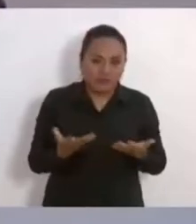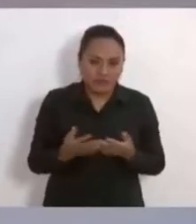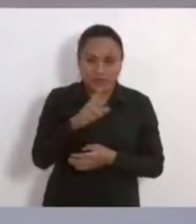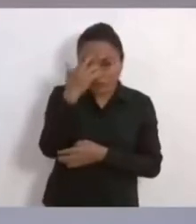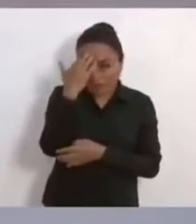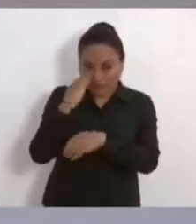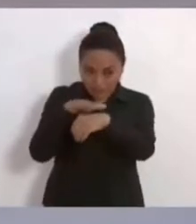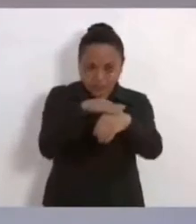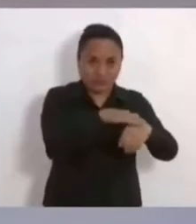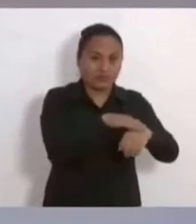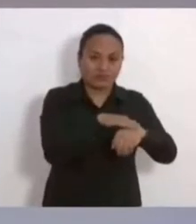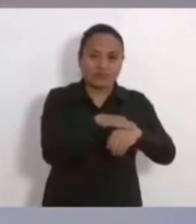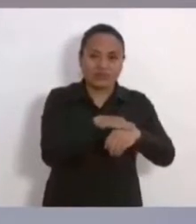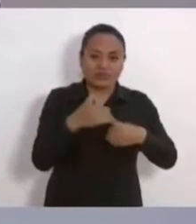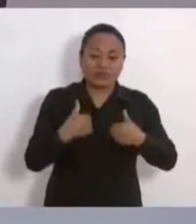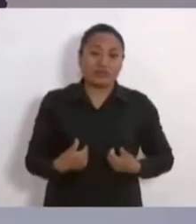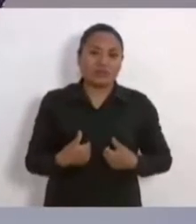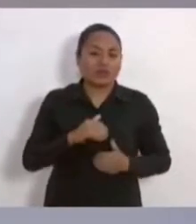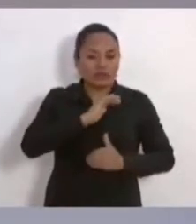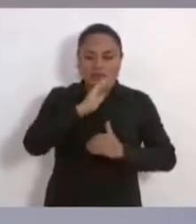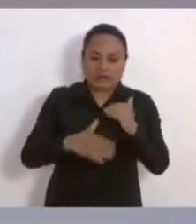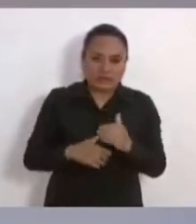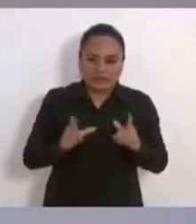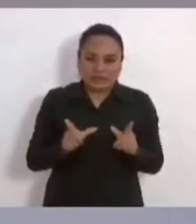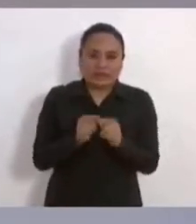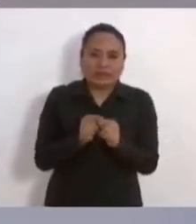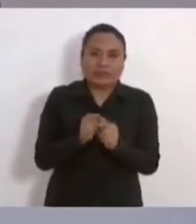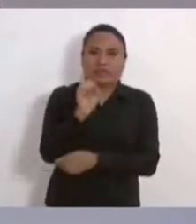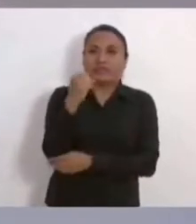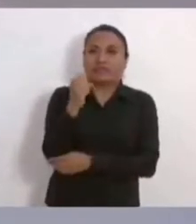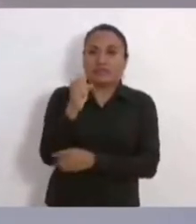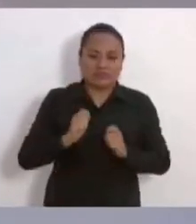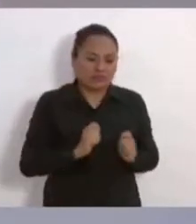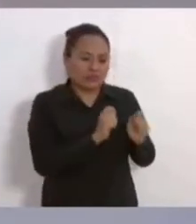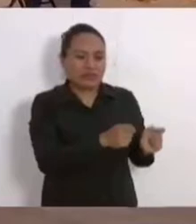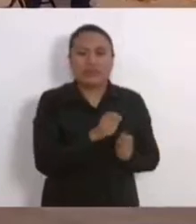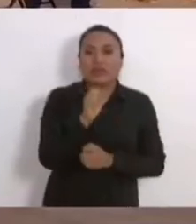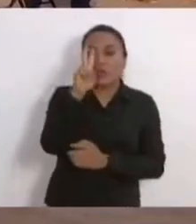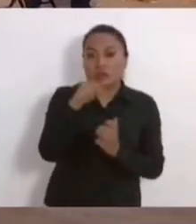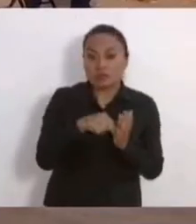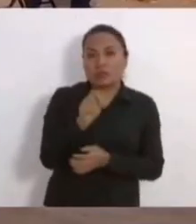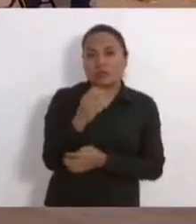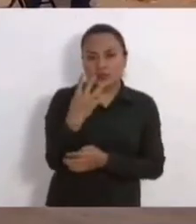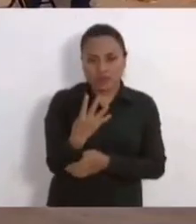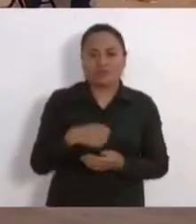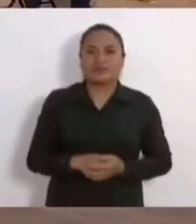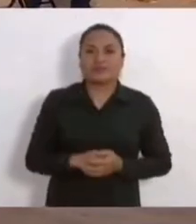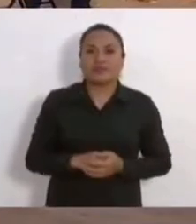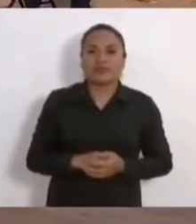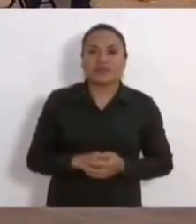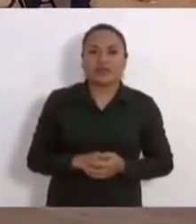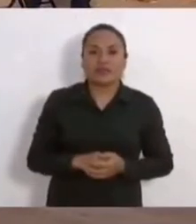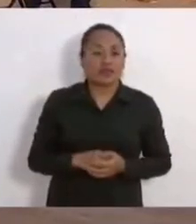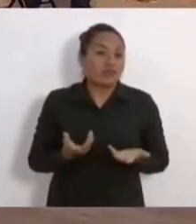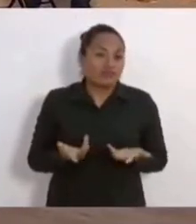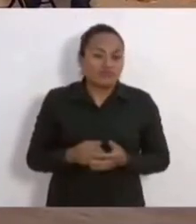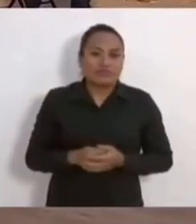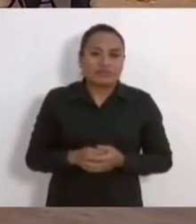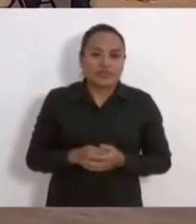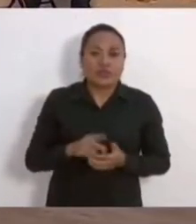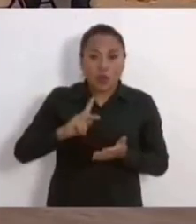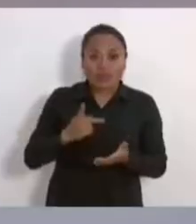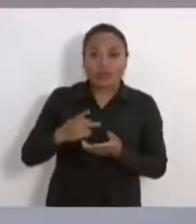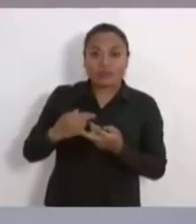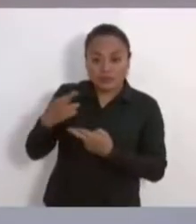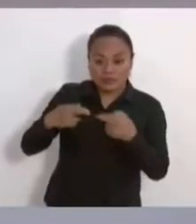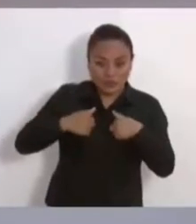Recuerden que yo termino en septiembre del 2024 porque no va a